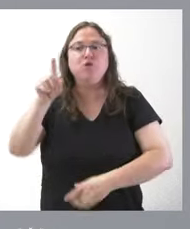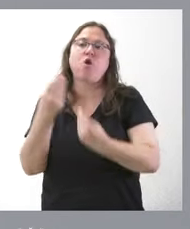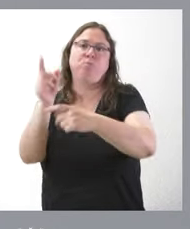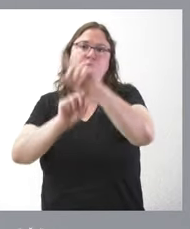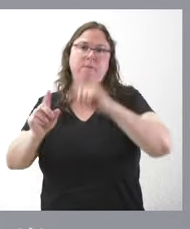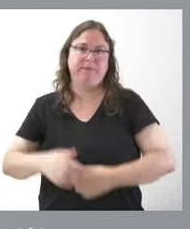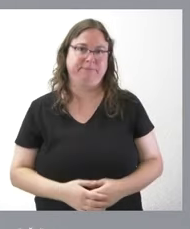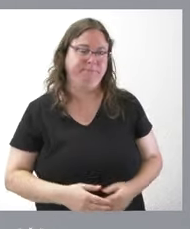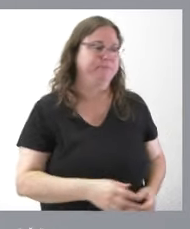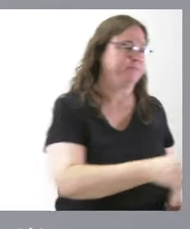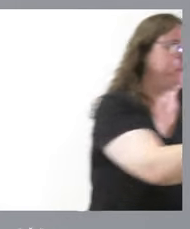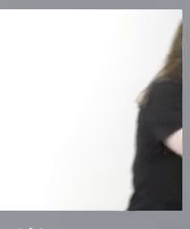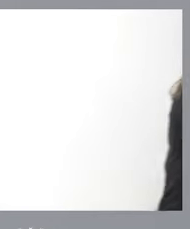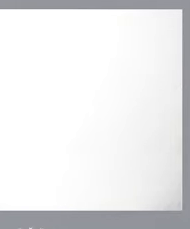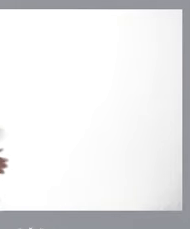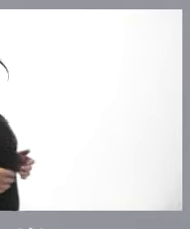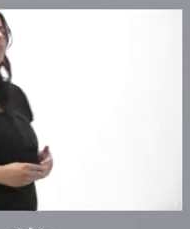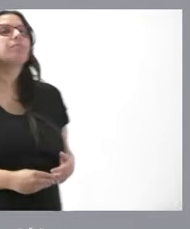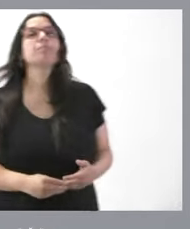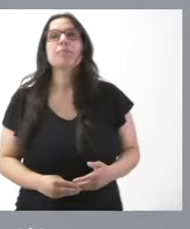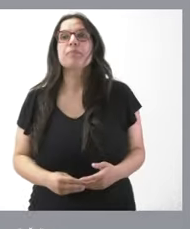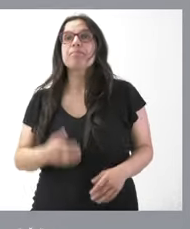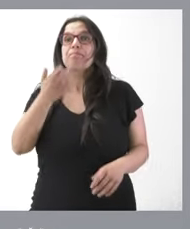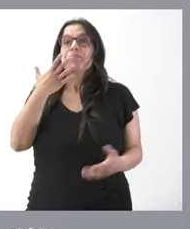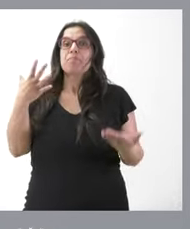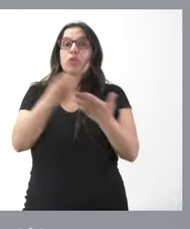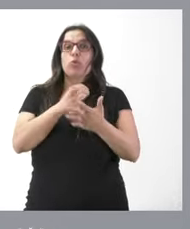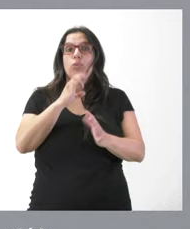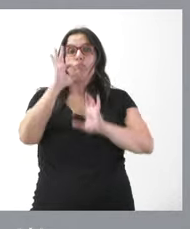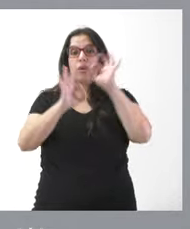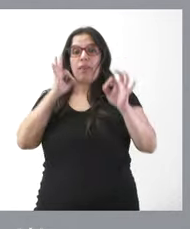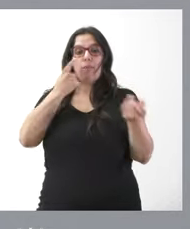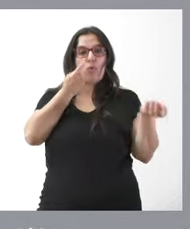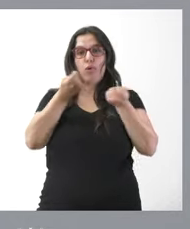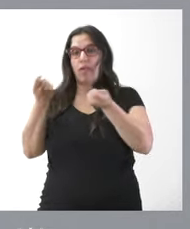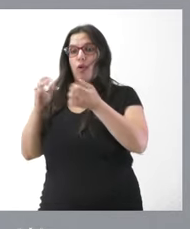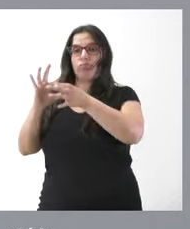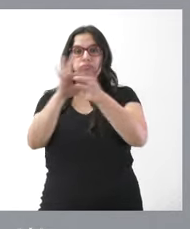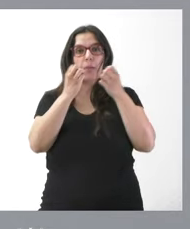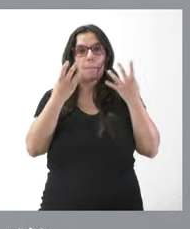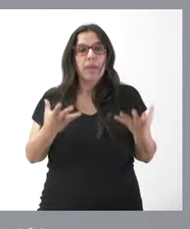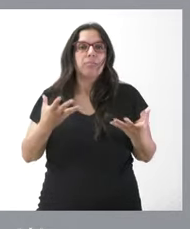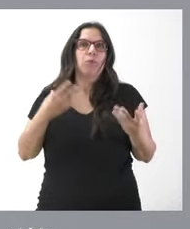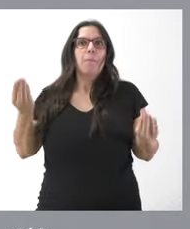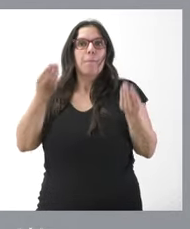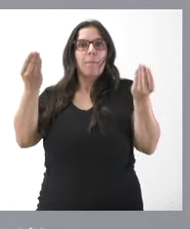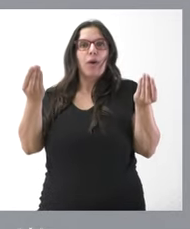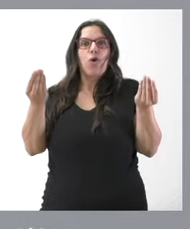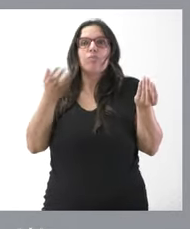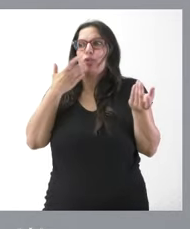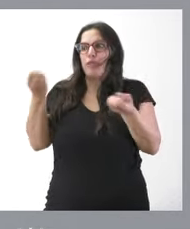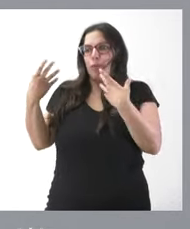y si todos actuamos coordinadamente las cosas serían mejor y si no fluye la información si no se nos quiere dar información pues sin lugar a dudas las cosas